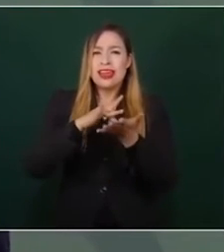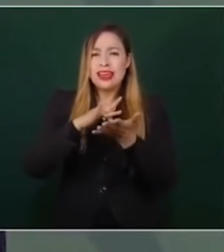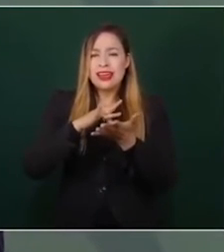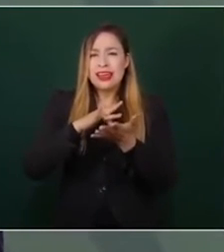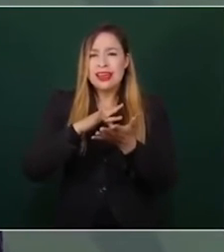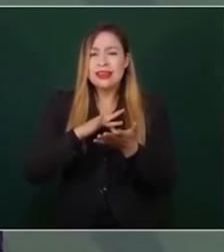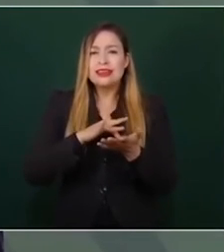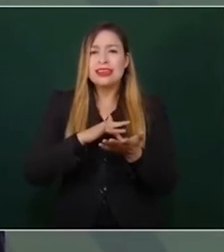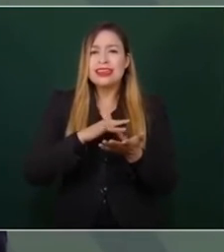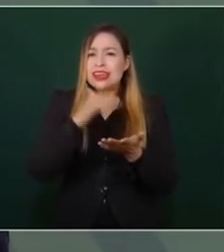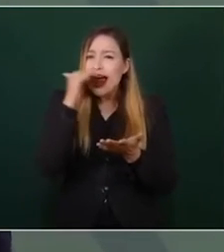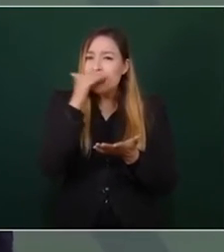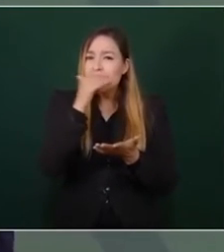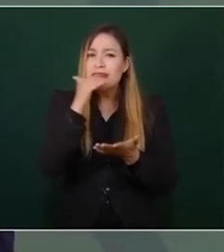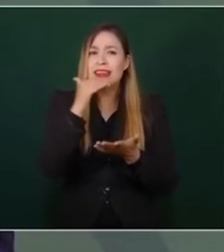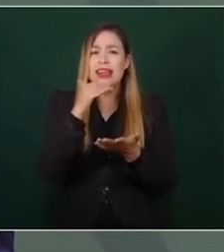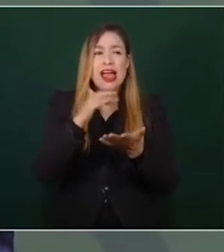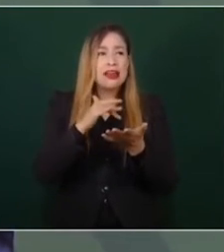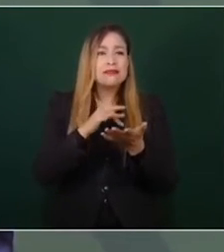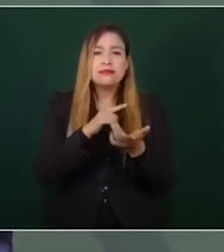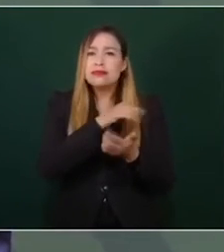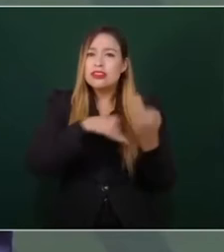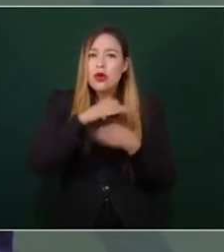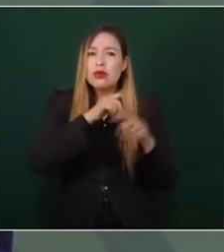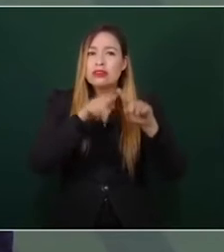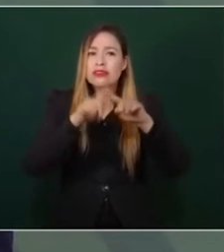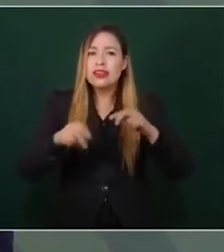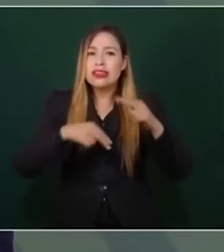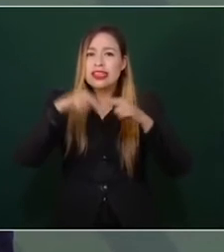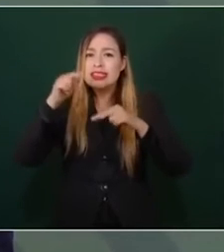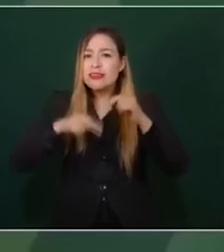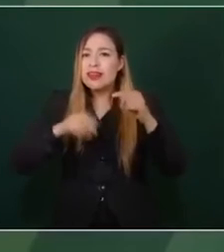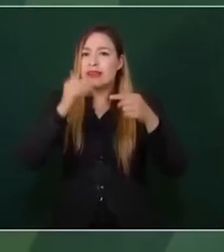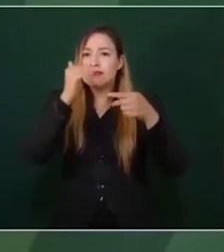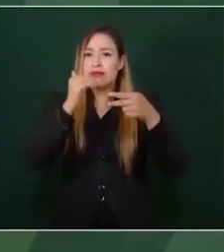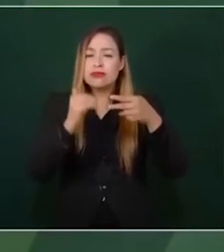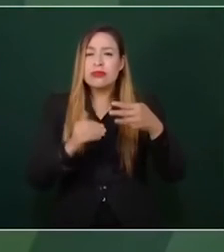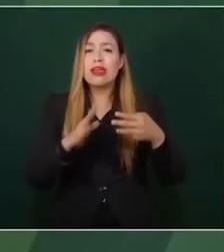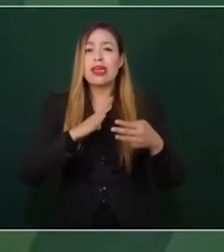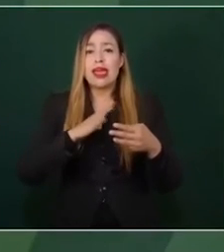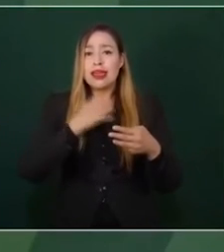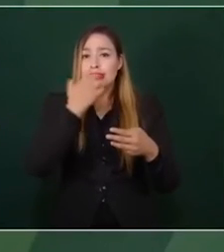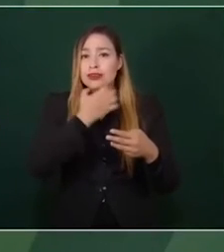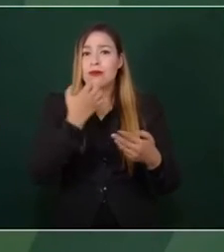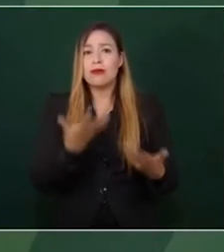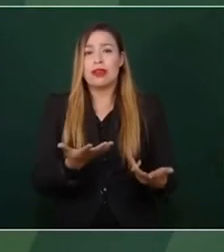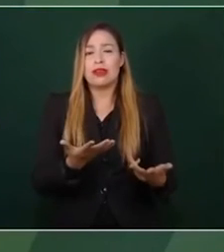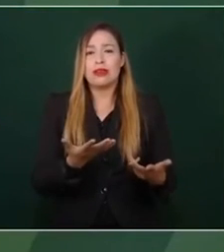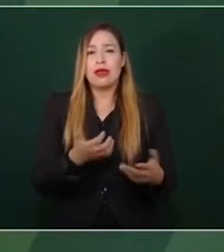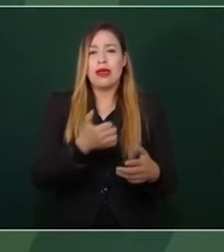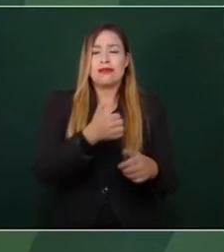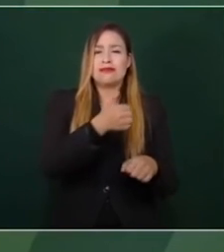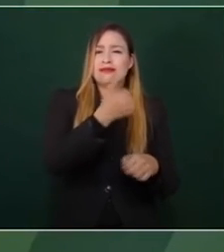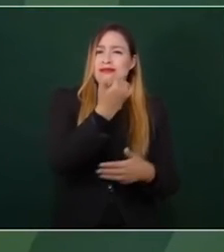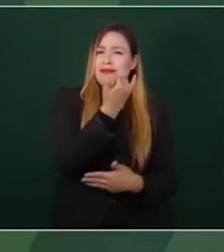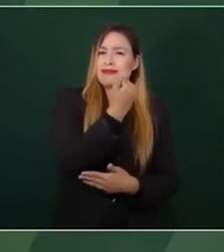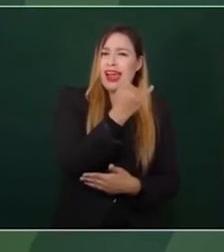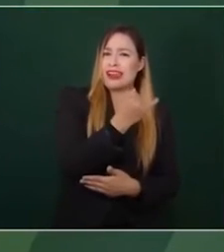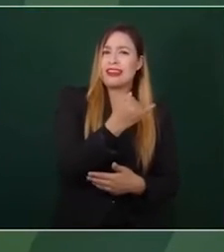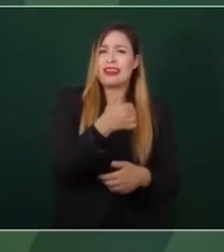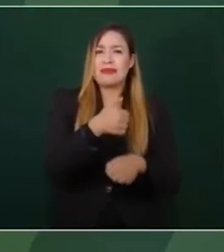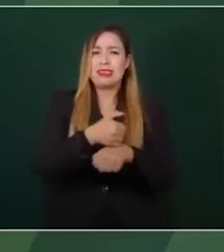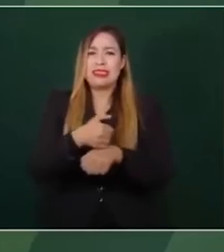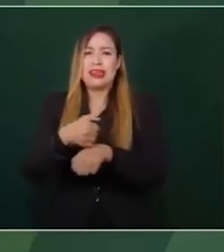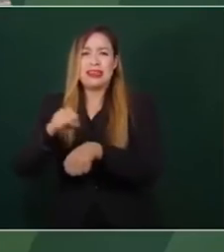todos los niveles escolares. La educación no es un privilegio, es un derecho del pueblo.